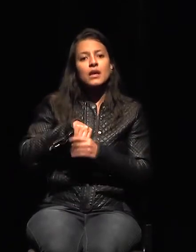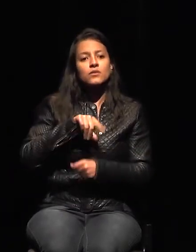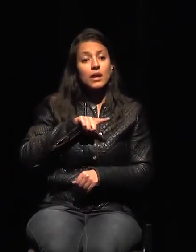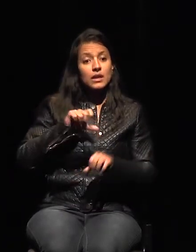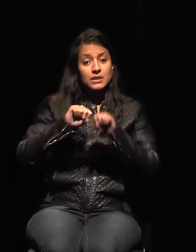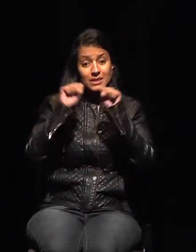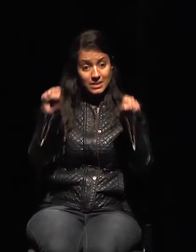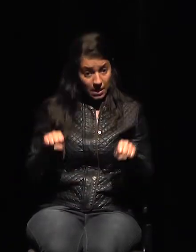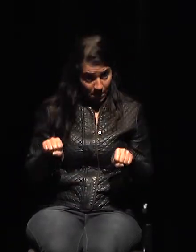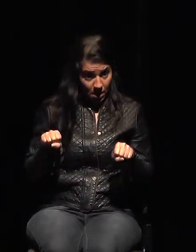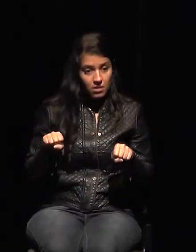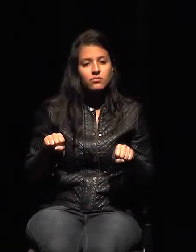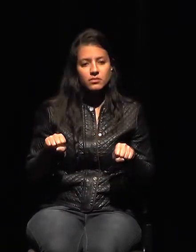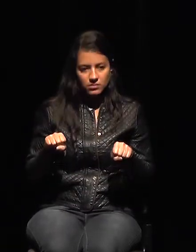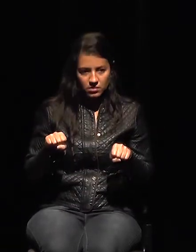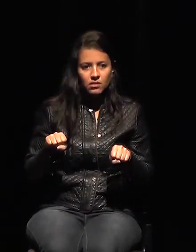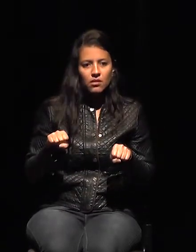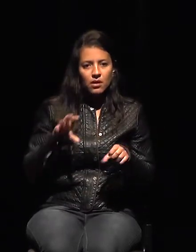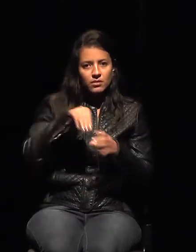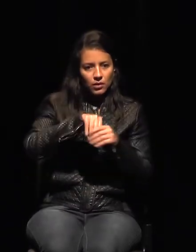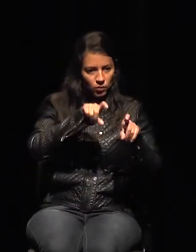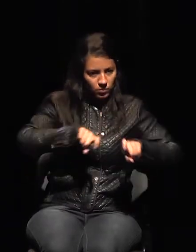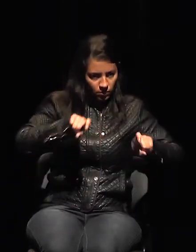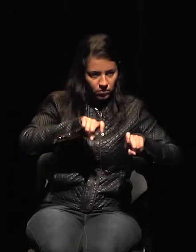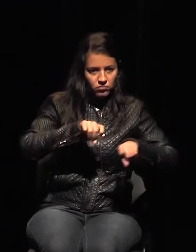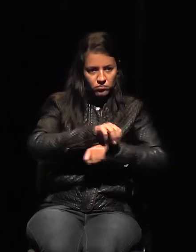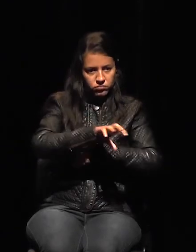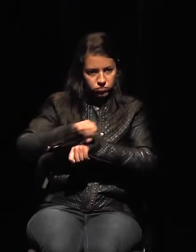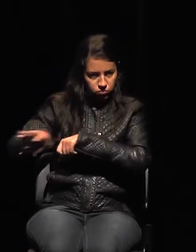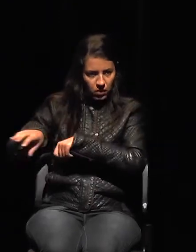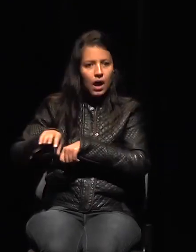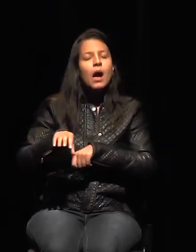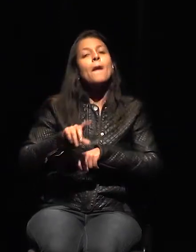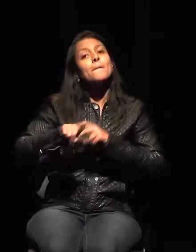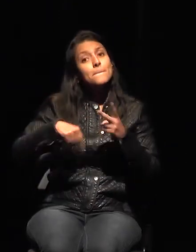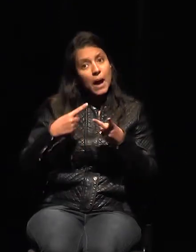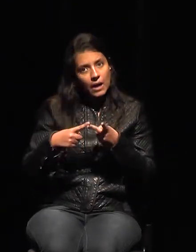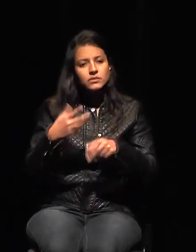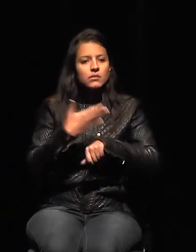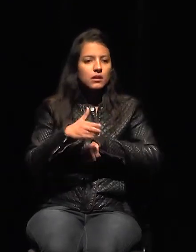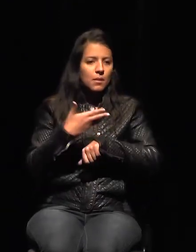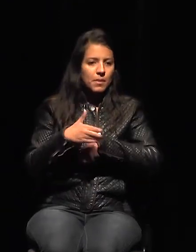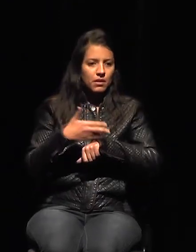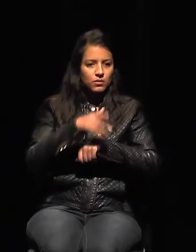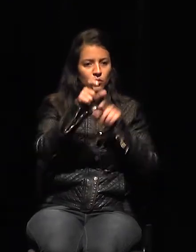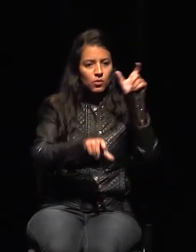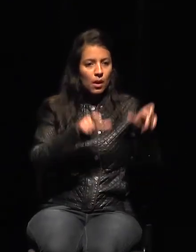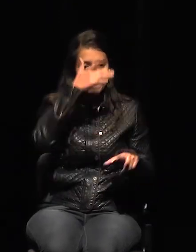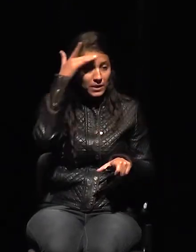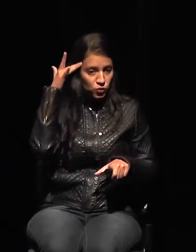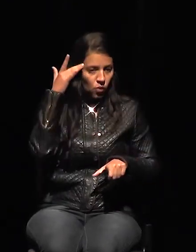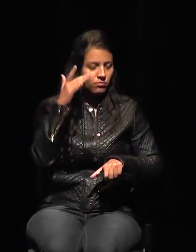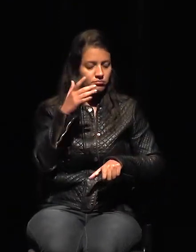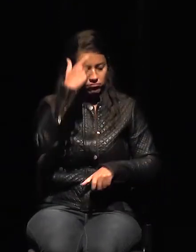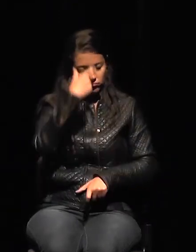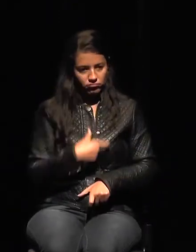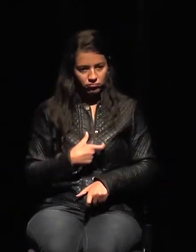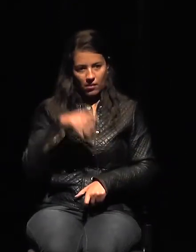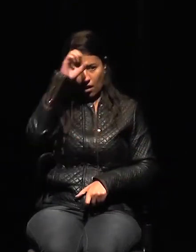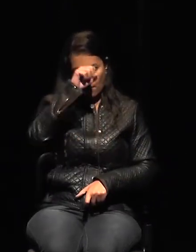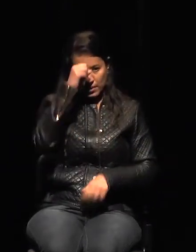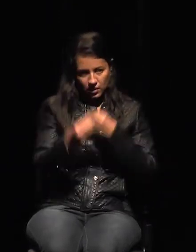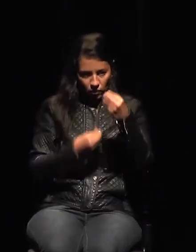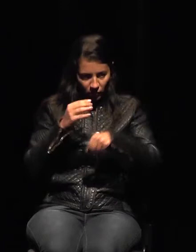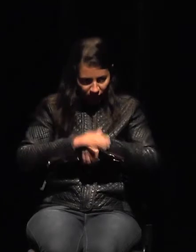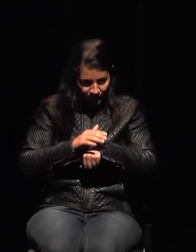o en Alianza, y entrenamos a nuestro grupo operativo. Ahora tendremos un siguiente cursillo, una